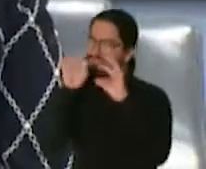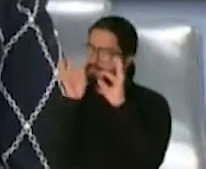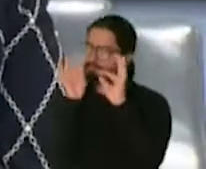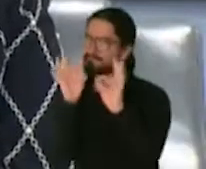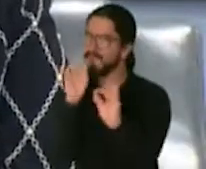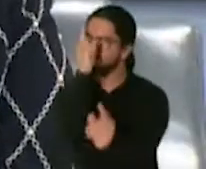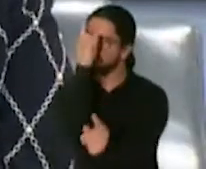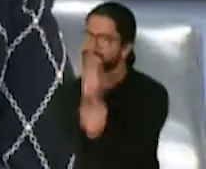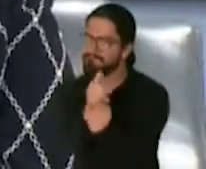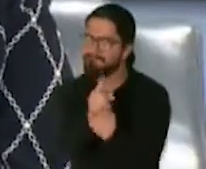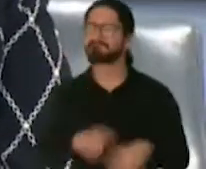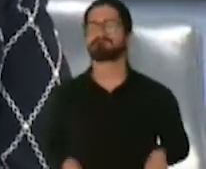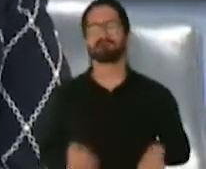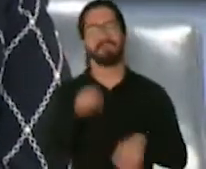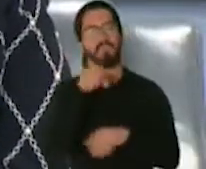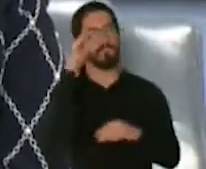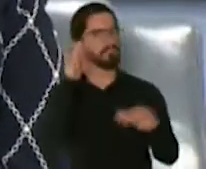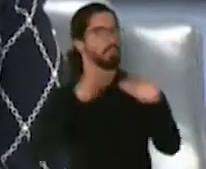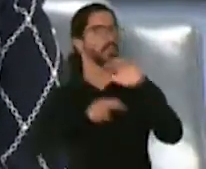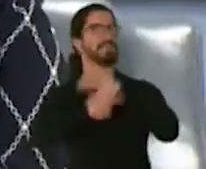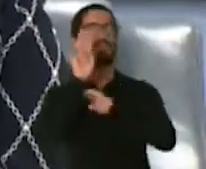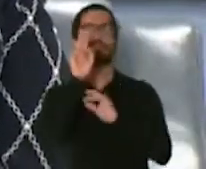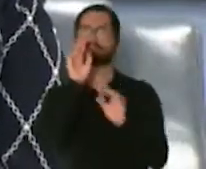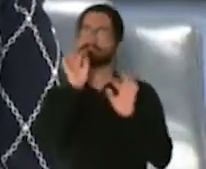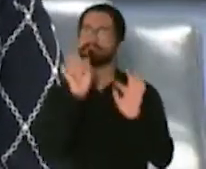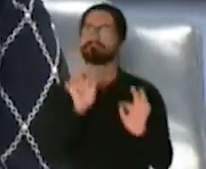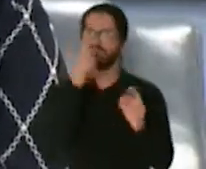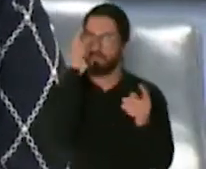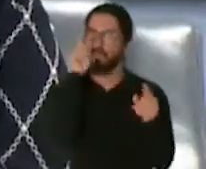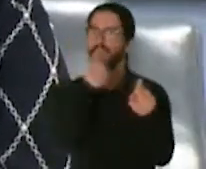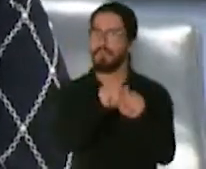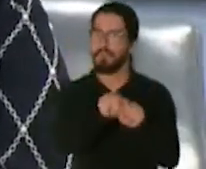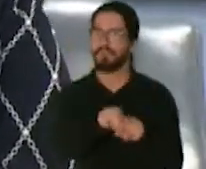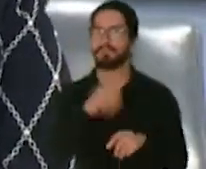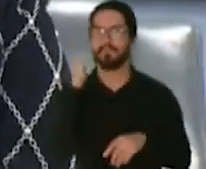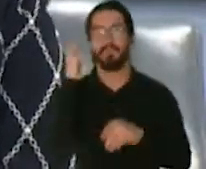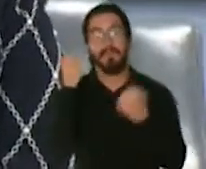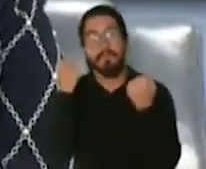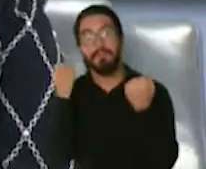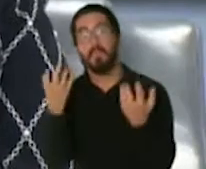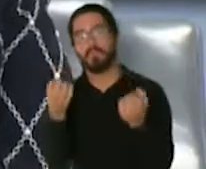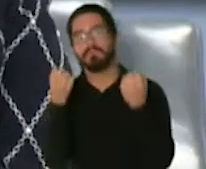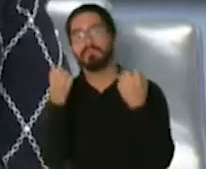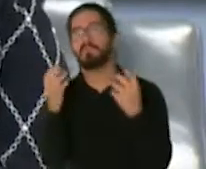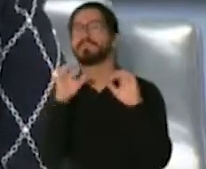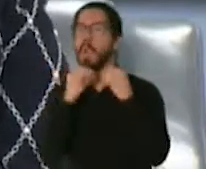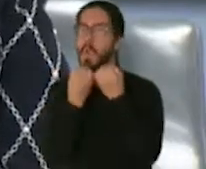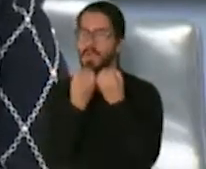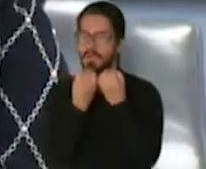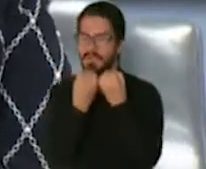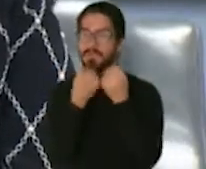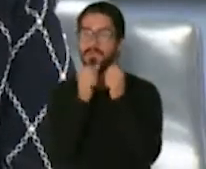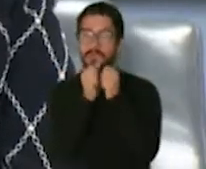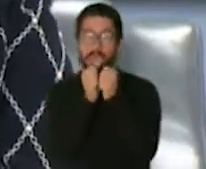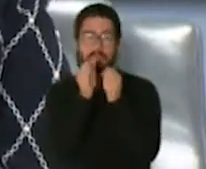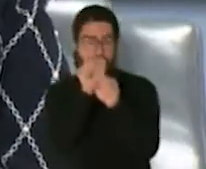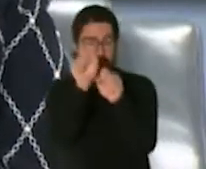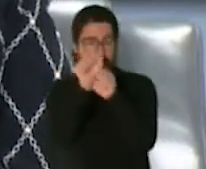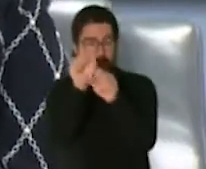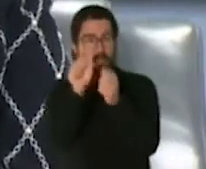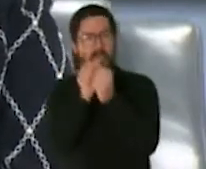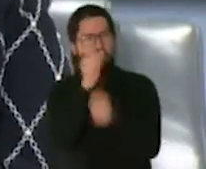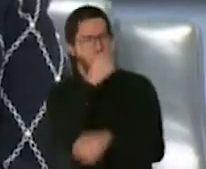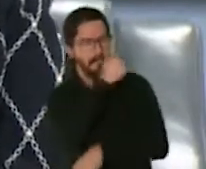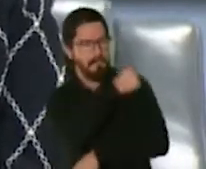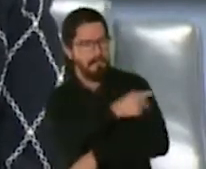colaboración hay muchas organizaciones sin fin de lucro dedicadas a pacientes y a otras funciones como el colegio médico y otros